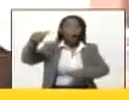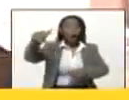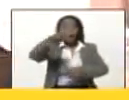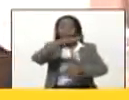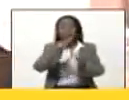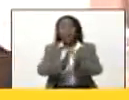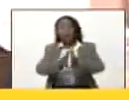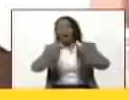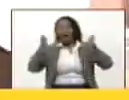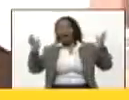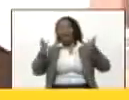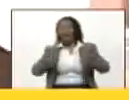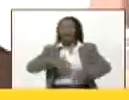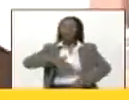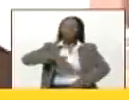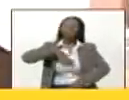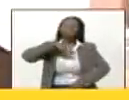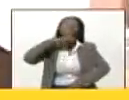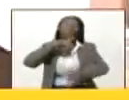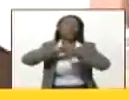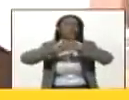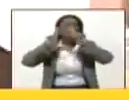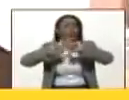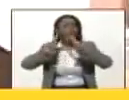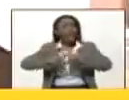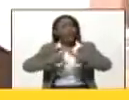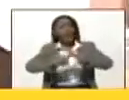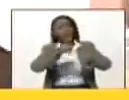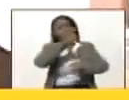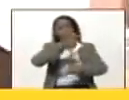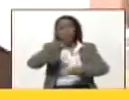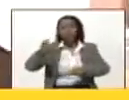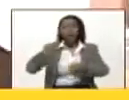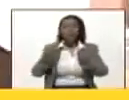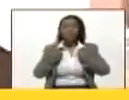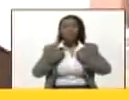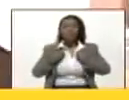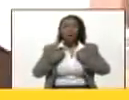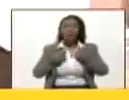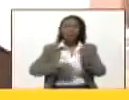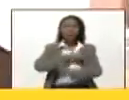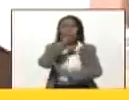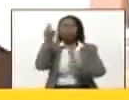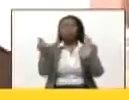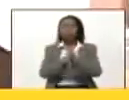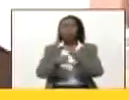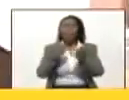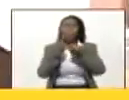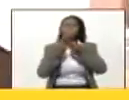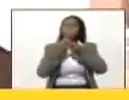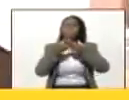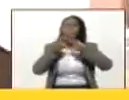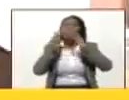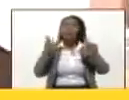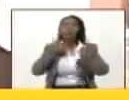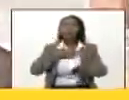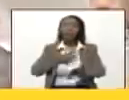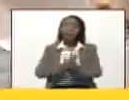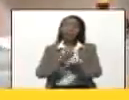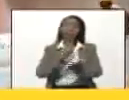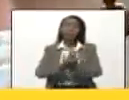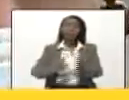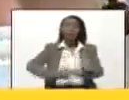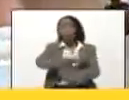rica en su diversidad y que vivía totalmente en paz y en armonía